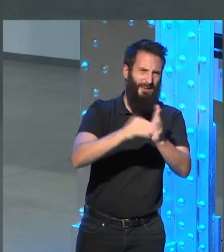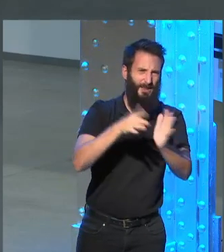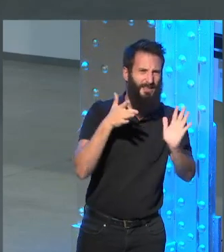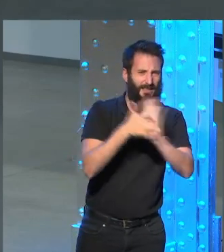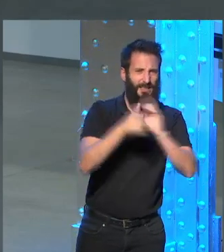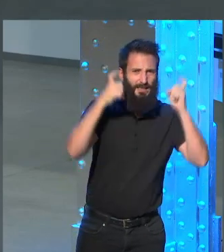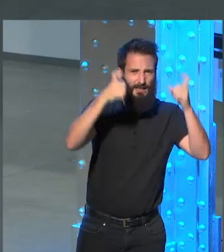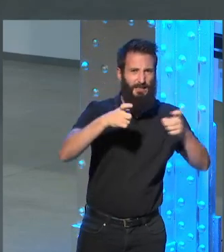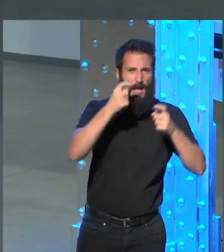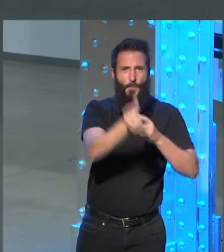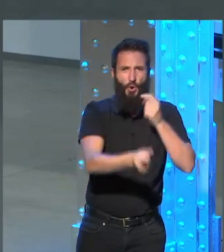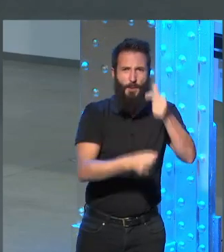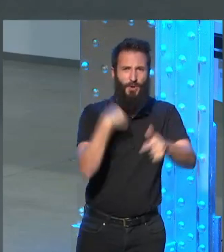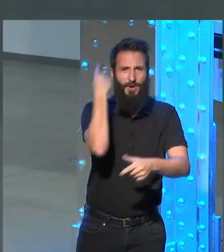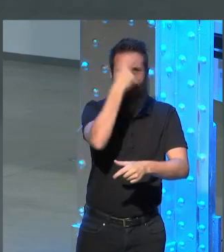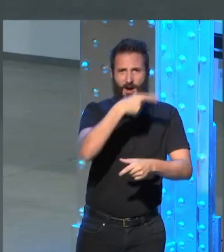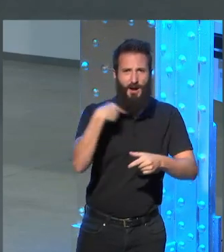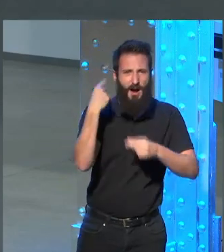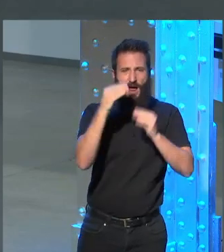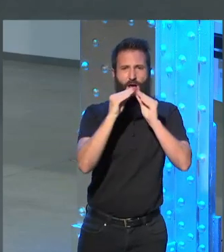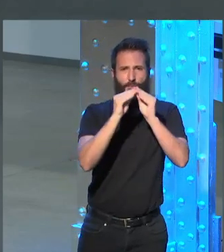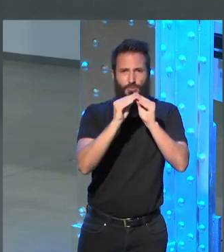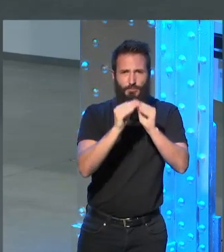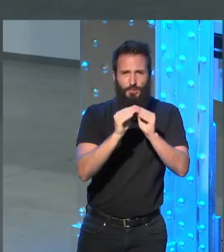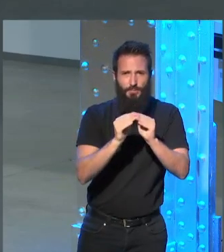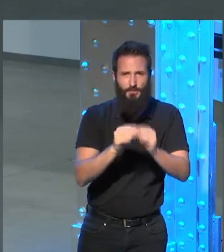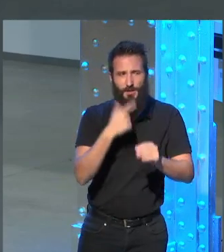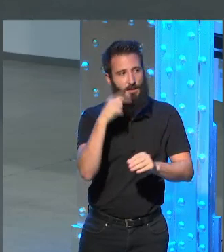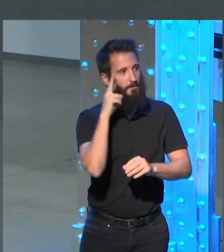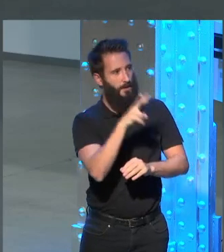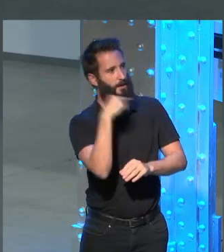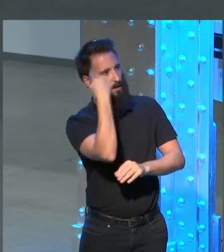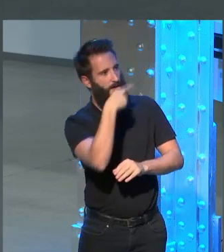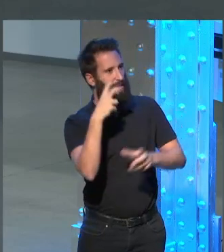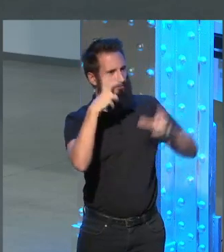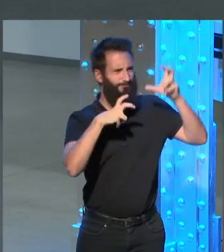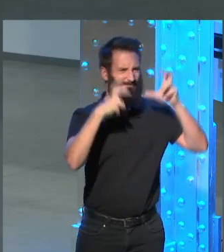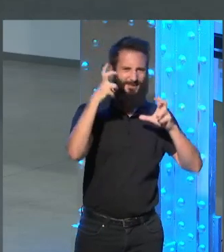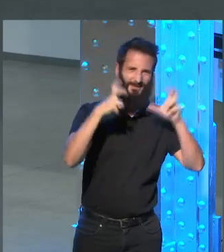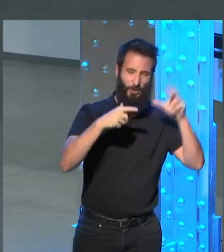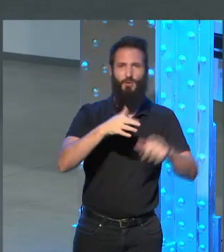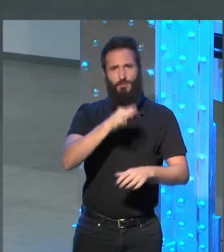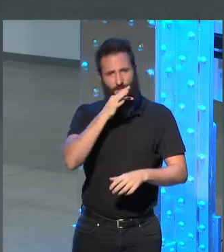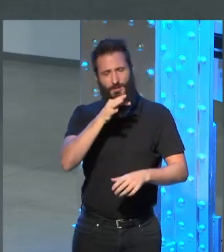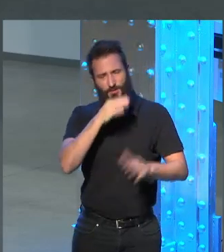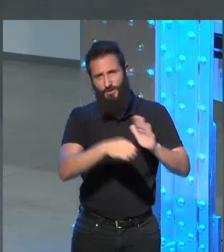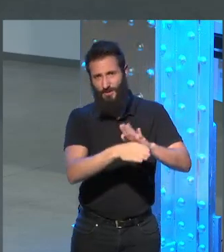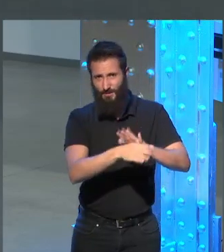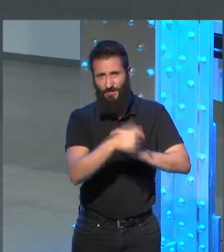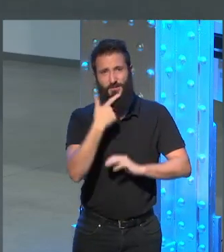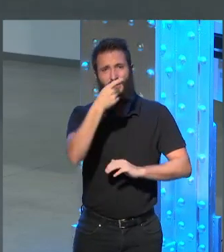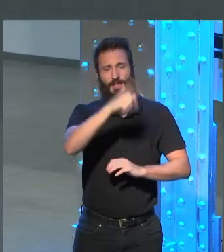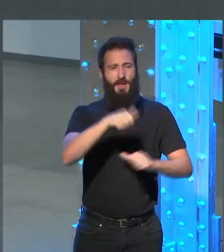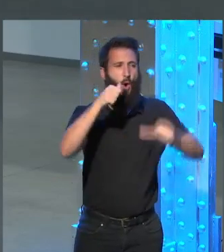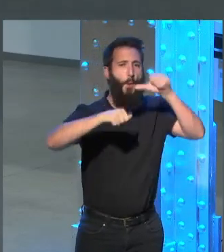reconstruyendo poco a poco la mandíbula tenía una cara completamente deforme todavía le faltaban no sé